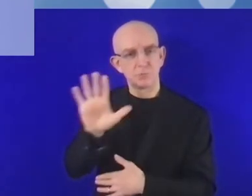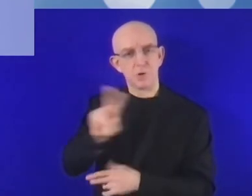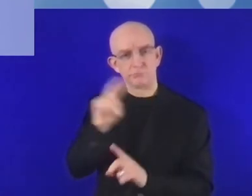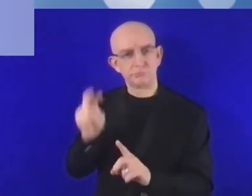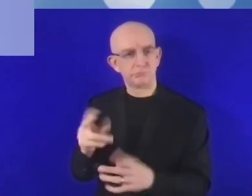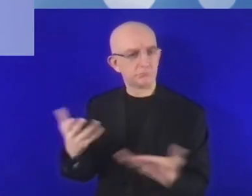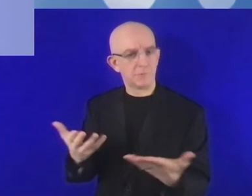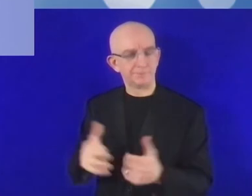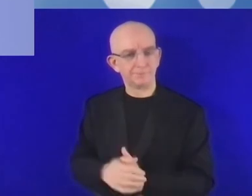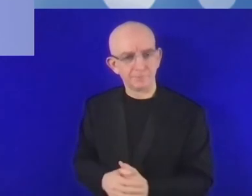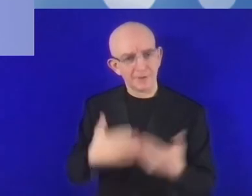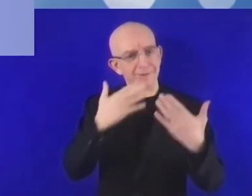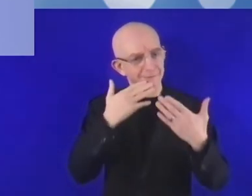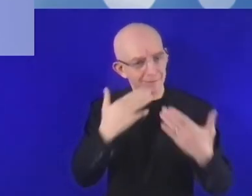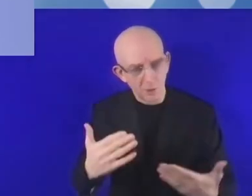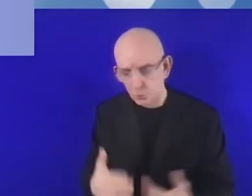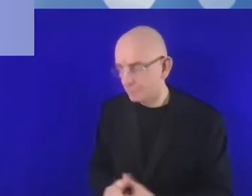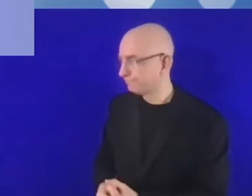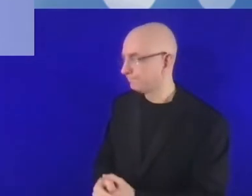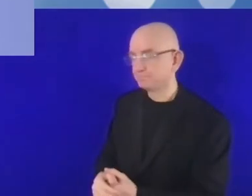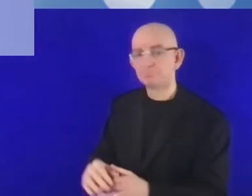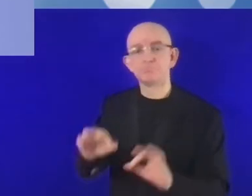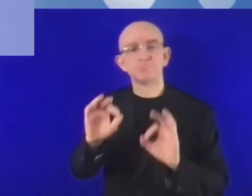perspectiva, su punto de vista. Muchas gracias.